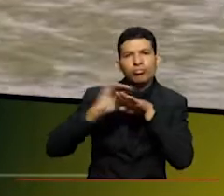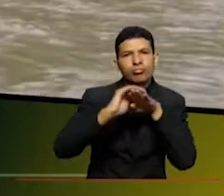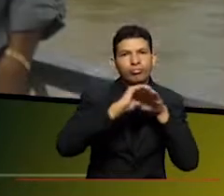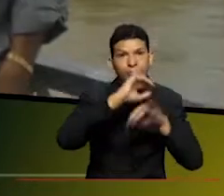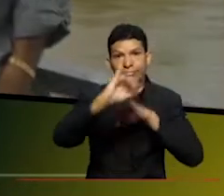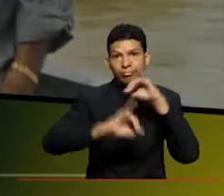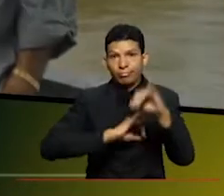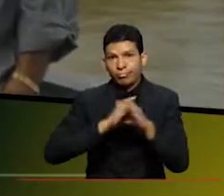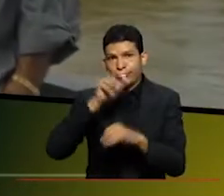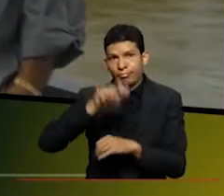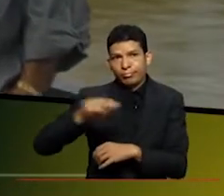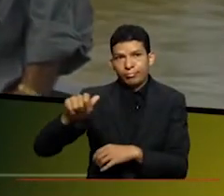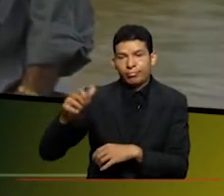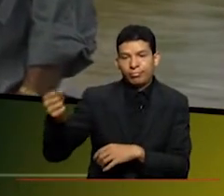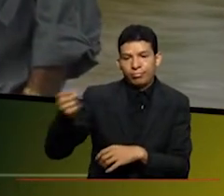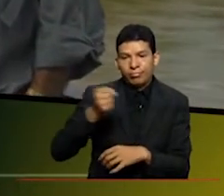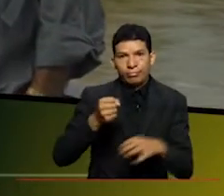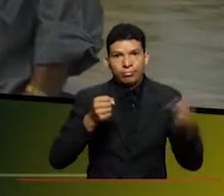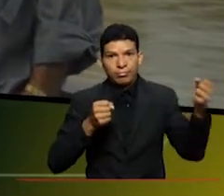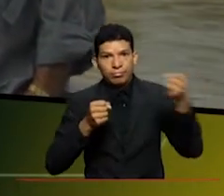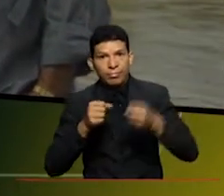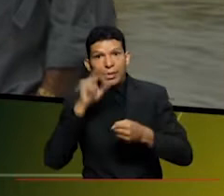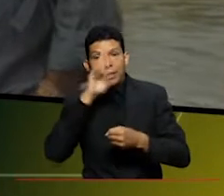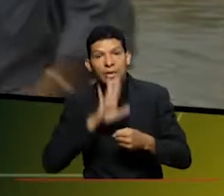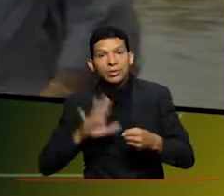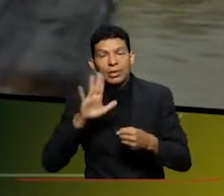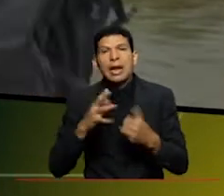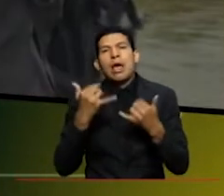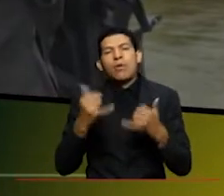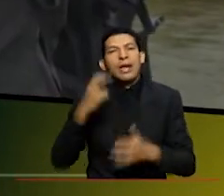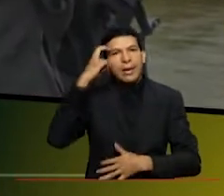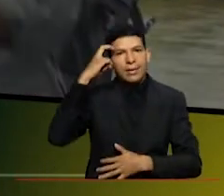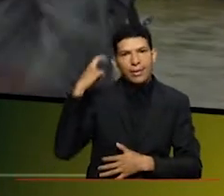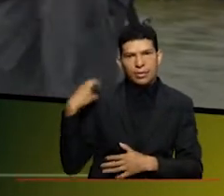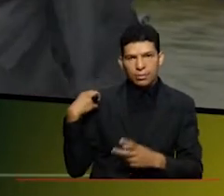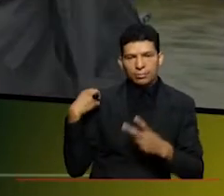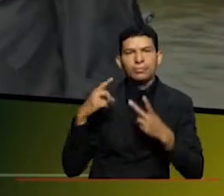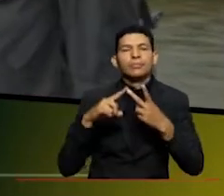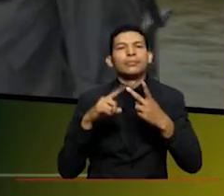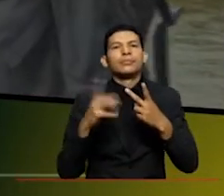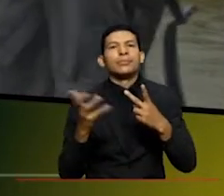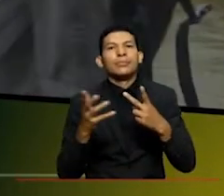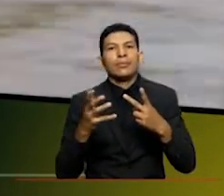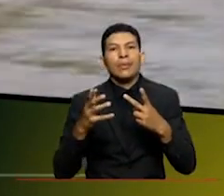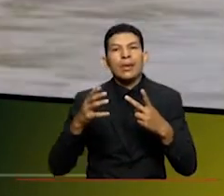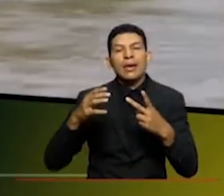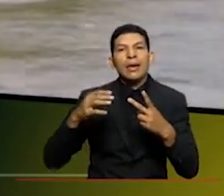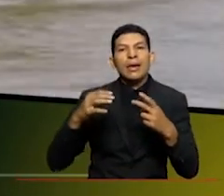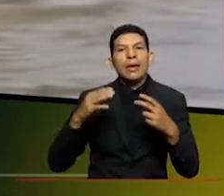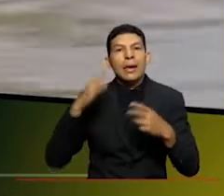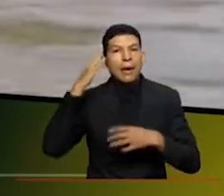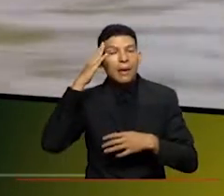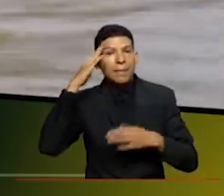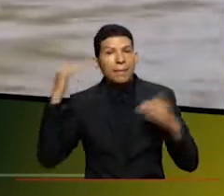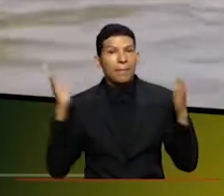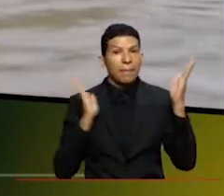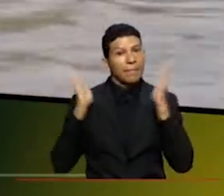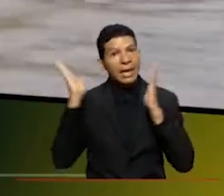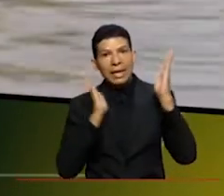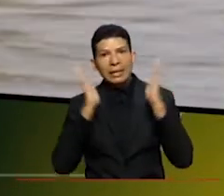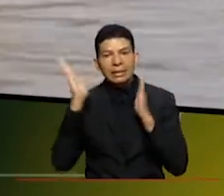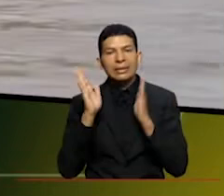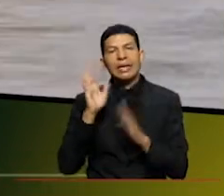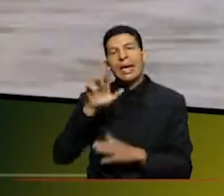y nacionales en esta ocasión vamos a tener invitados del reino unido tenemos invitados de malasia de etiopía de india